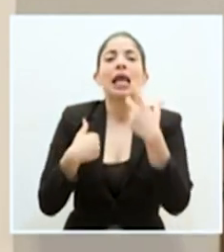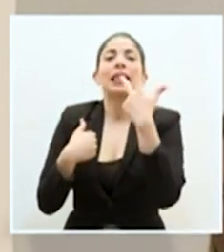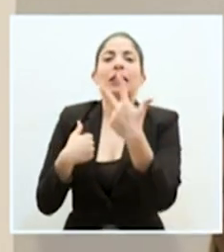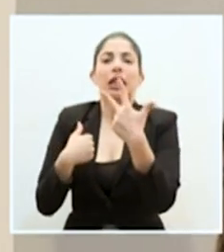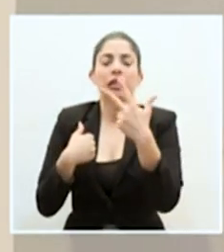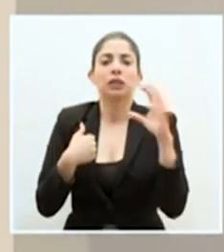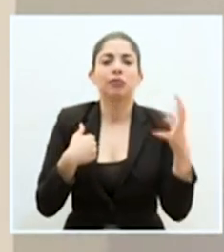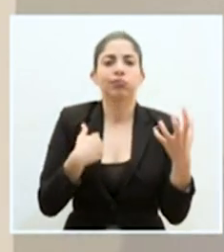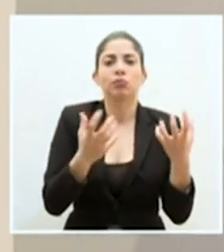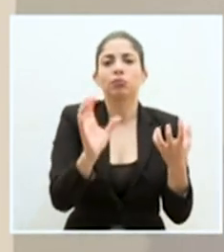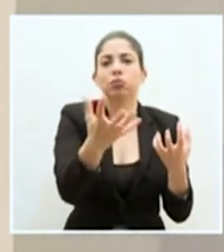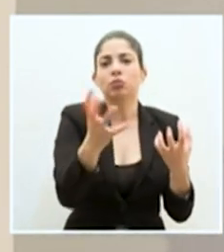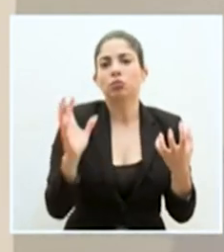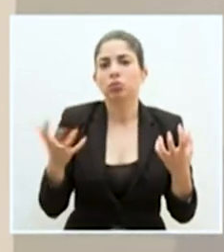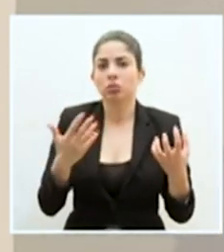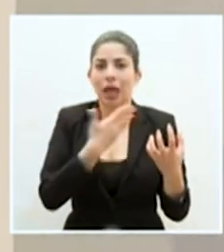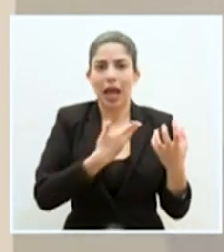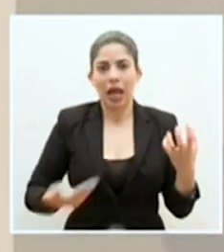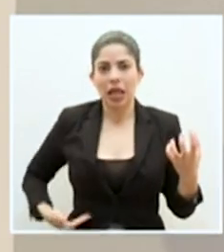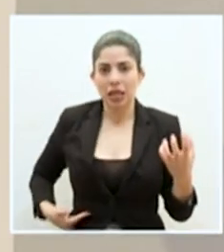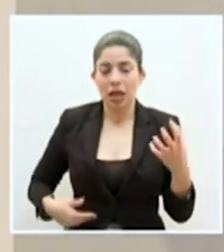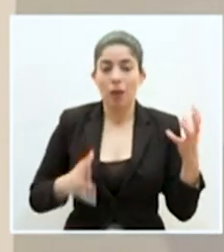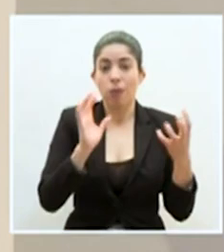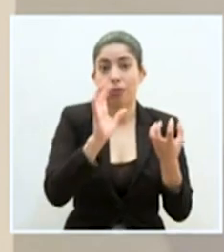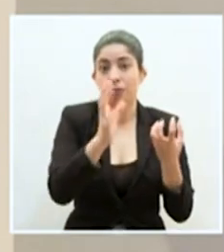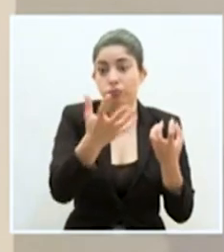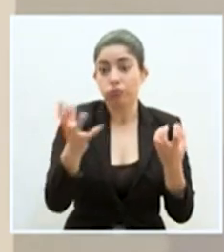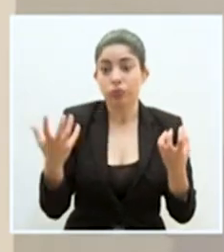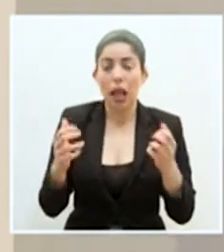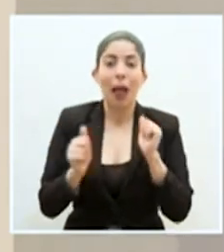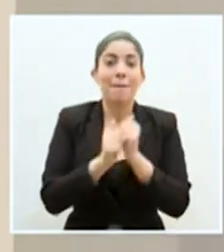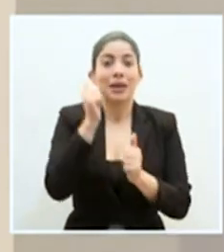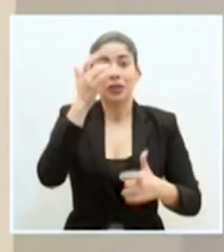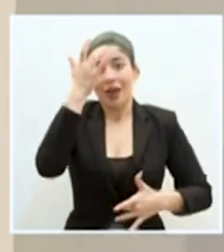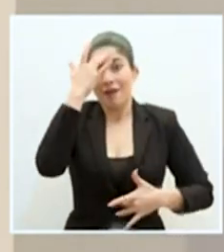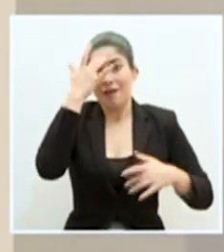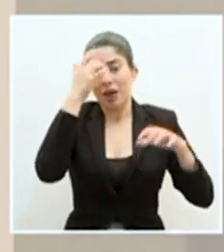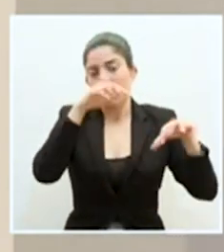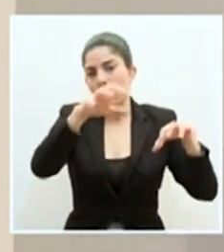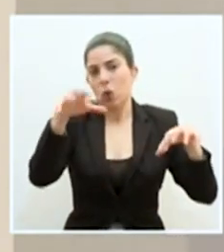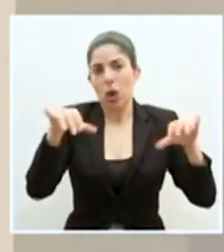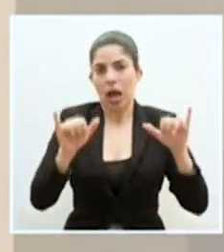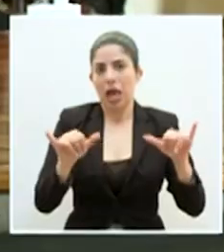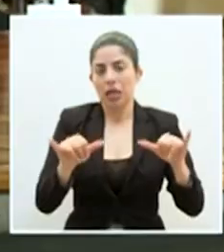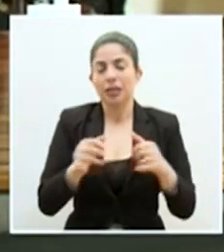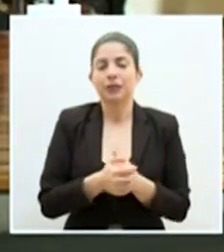Heredia en donde están agrupados la gran mayoría de los casos que tenemos reportados el día de hoy.